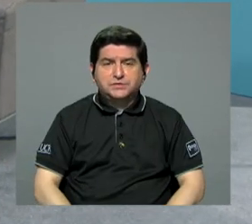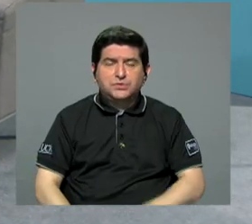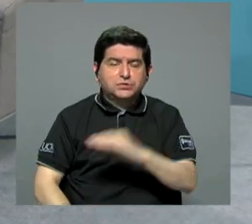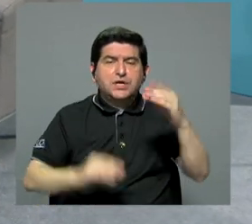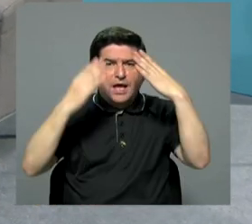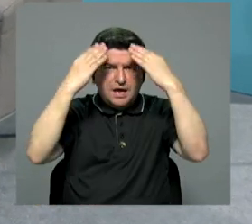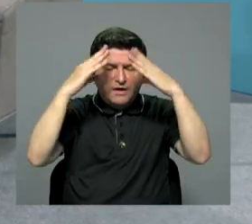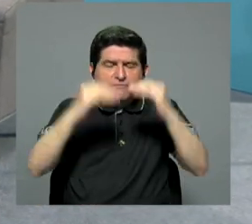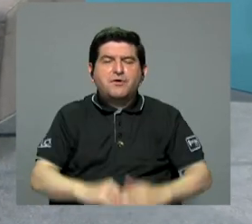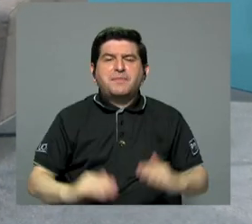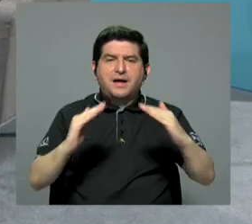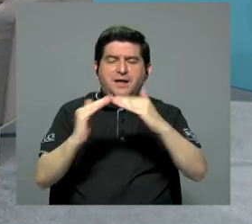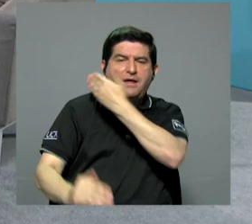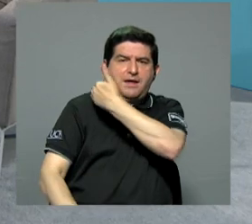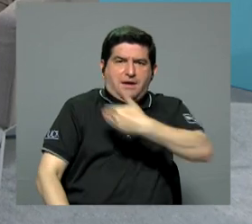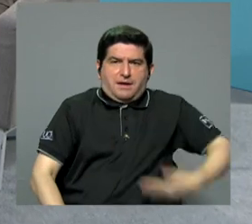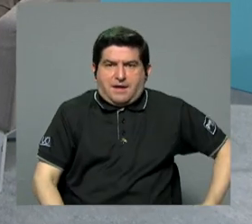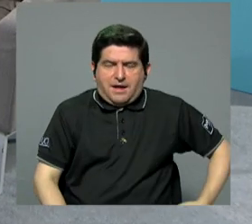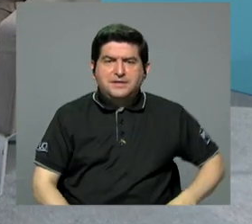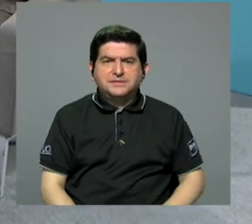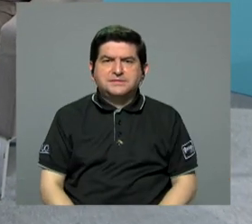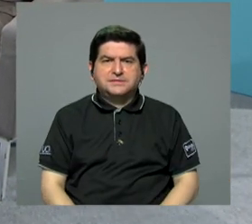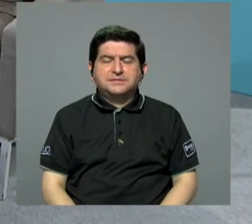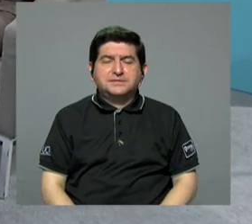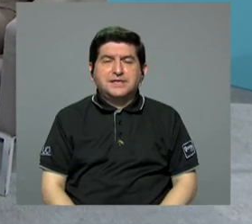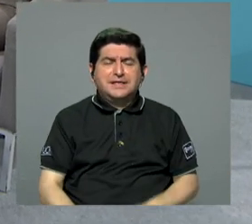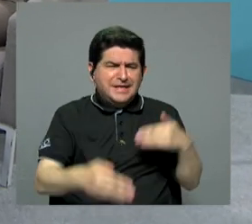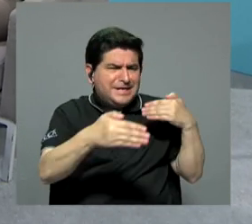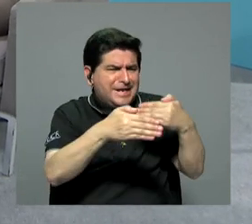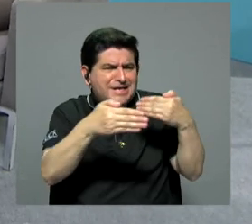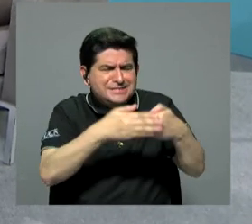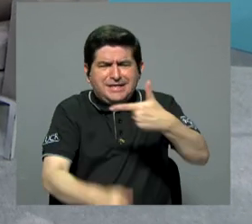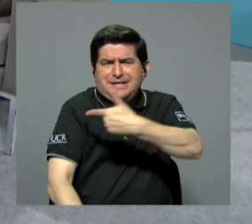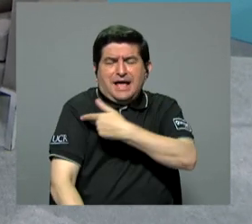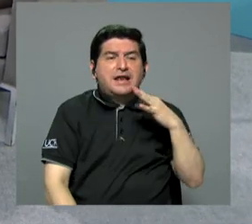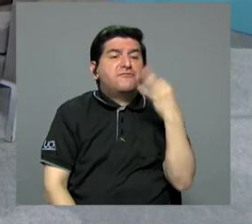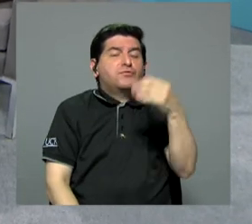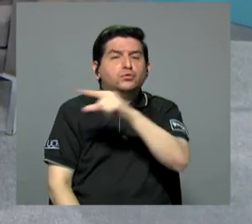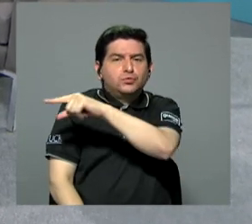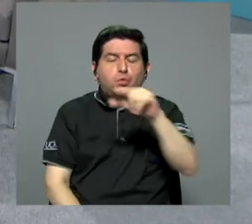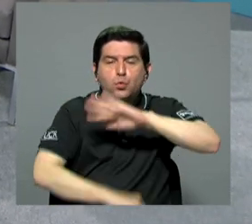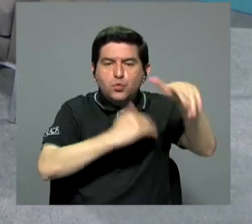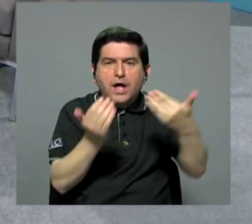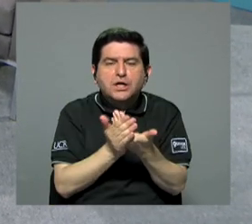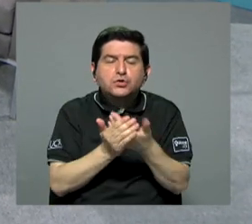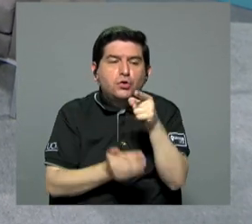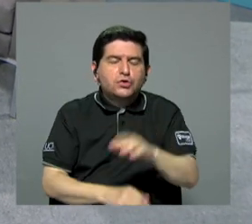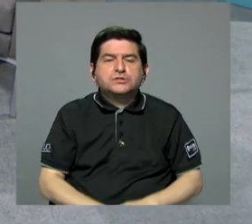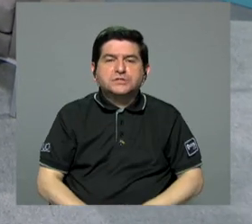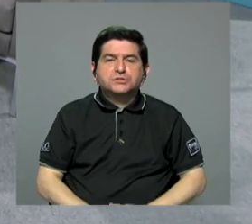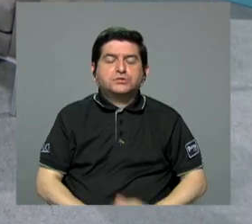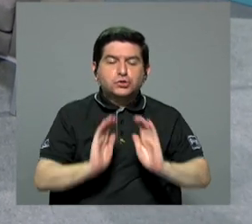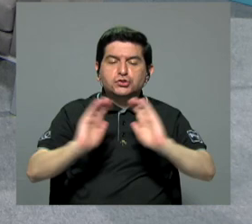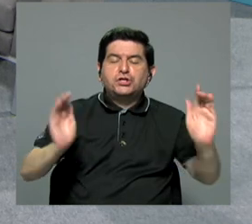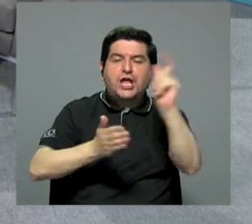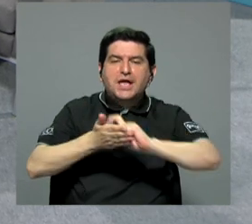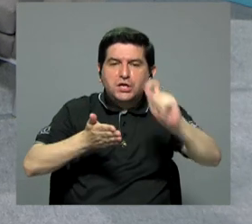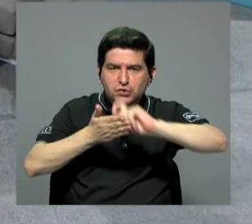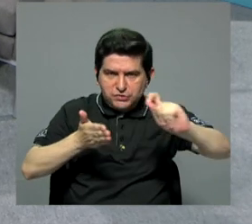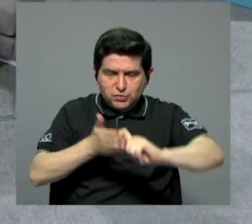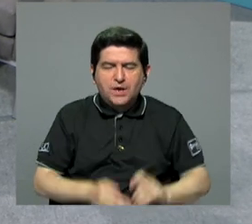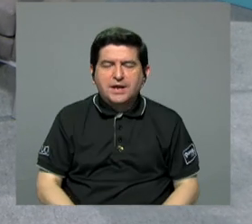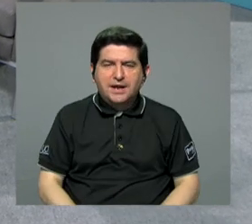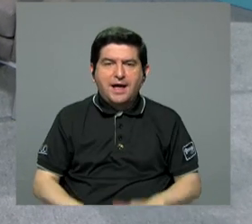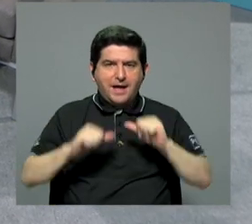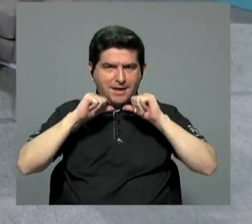informar Casa Presidencial en torno a la inminente vacunación a partir de la próxima semana para todos estos escolares. Bueno, pero tenemos